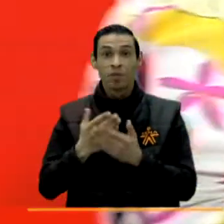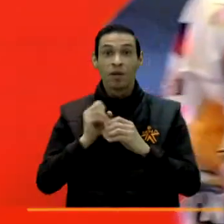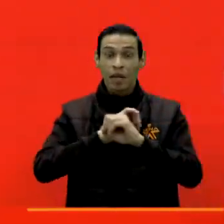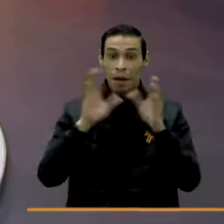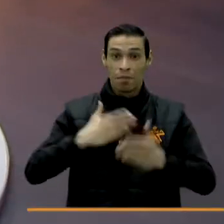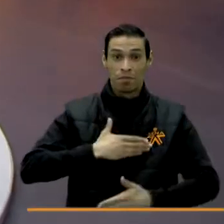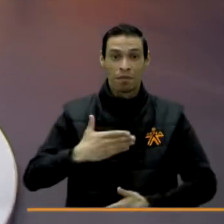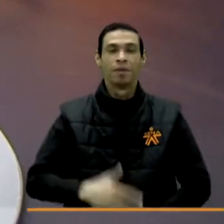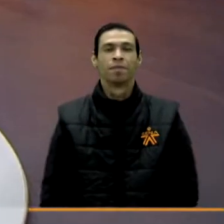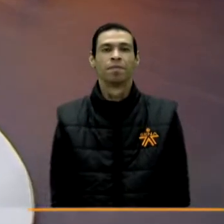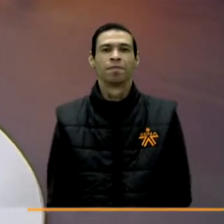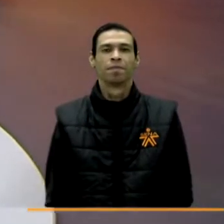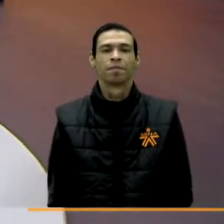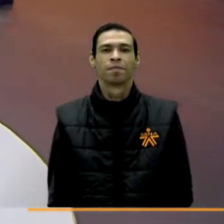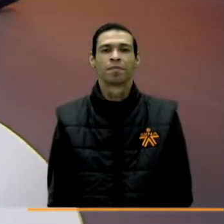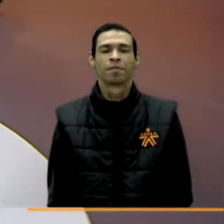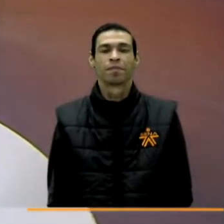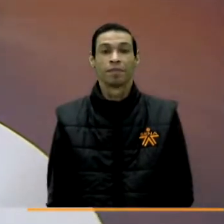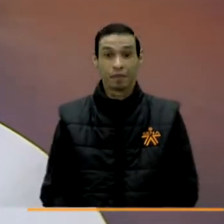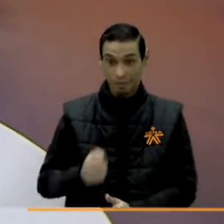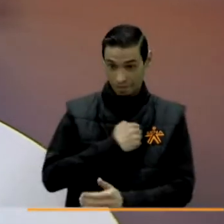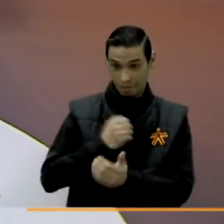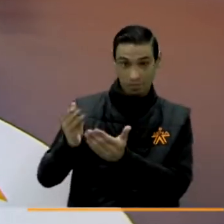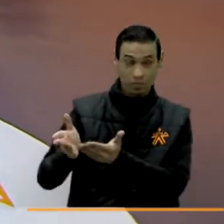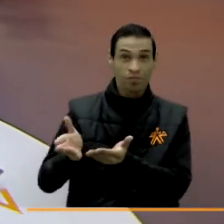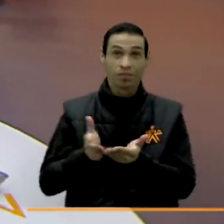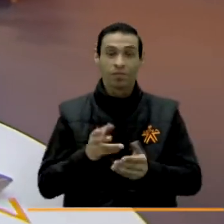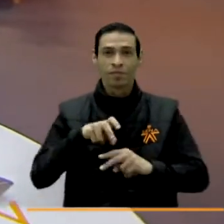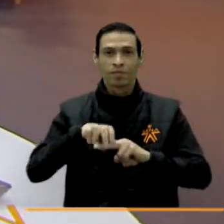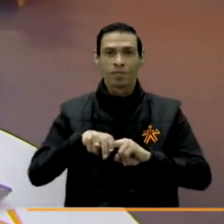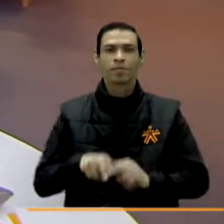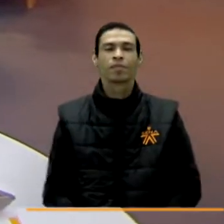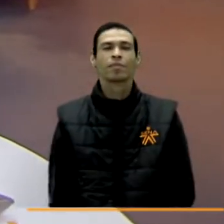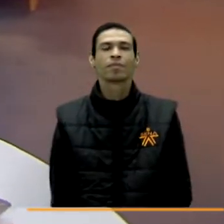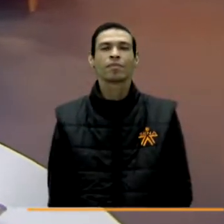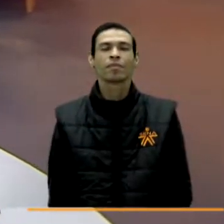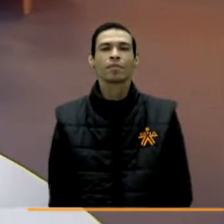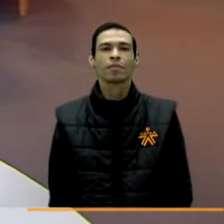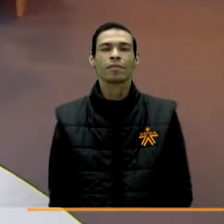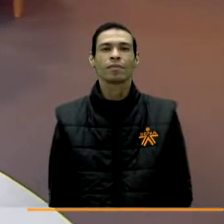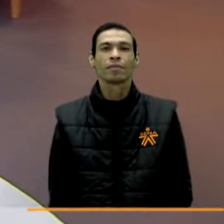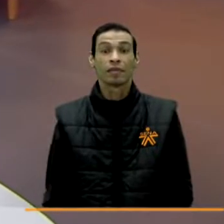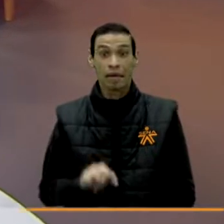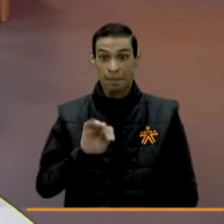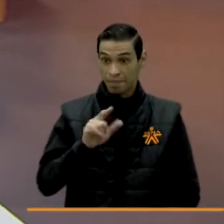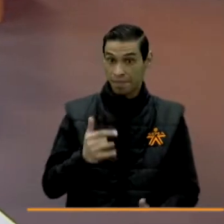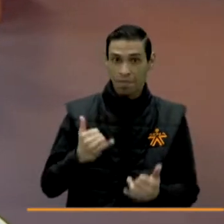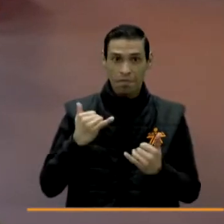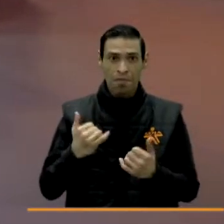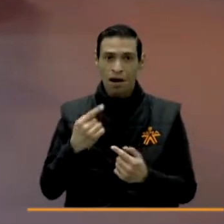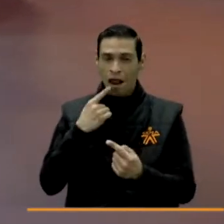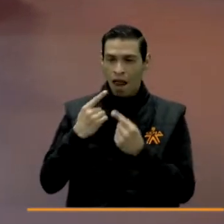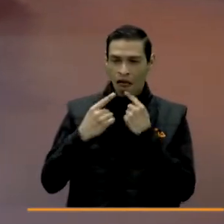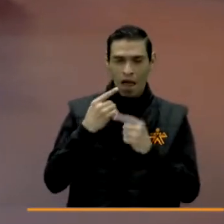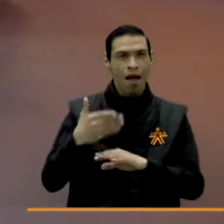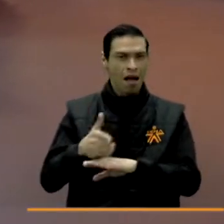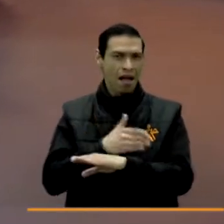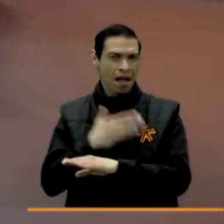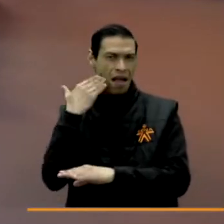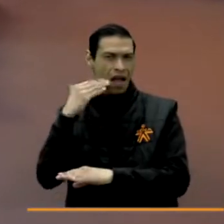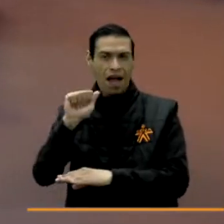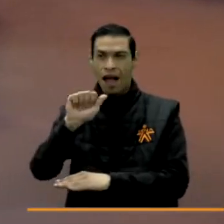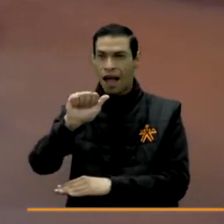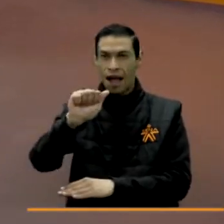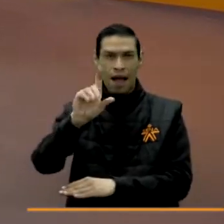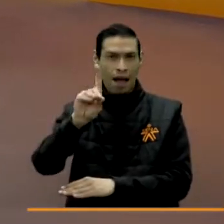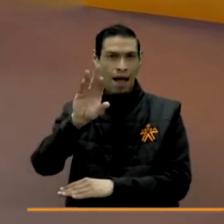al aire. Bienvenido, Miguel. Hola, muchas gracias por la invitación. Sigue, siéntate. Bueno, Miguel, conversábamos ahorita con